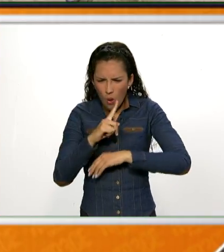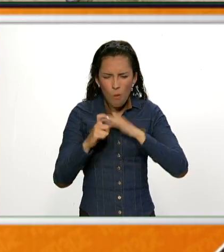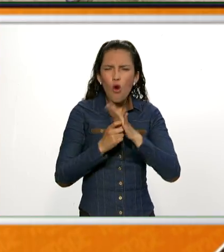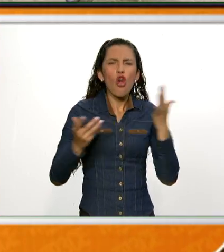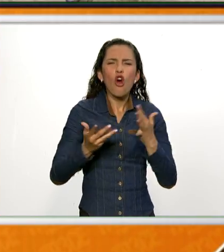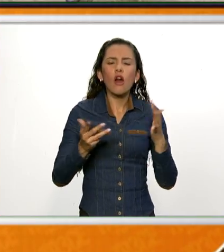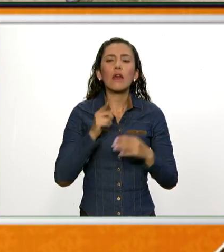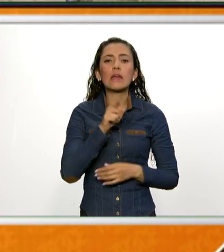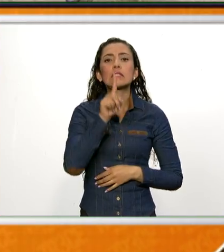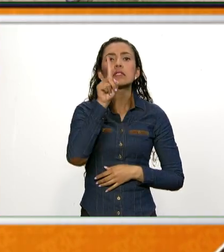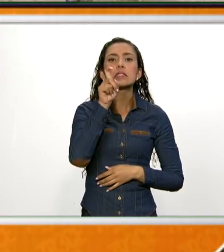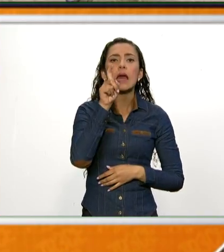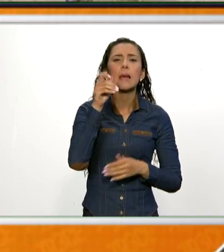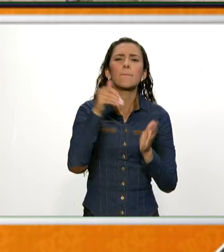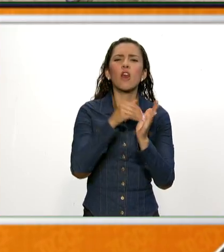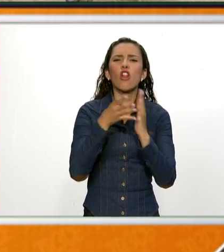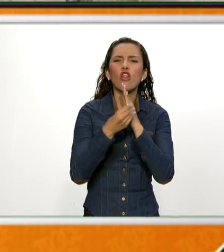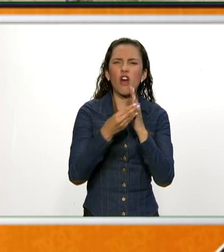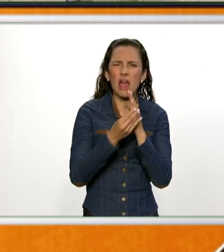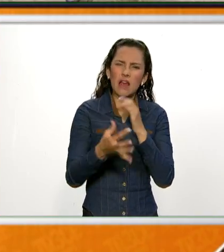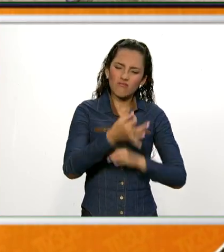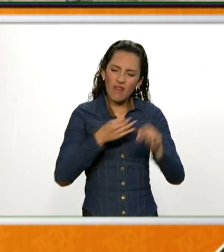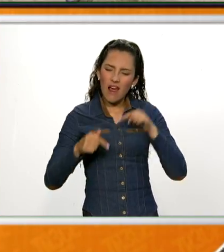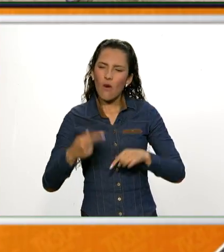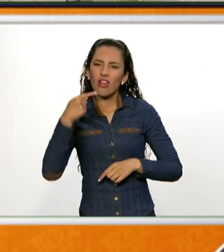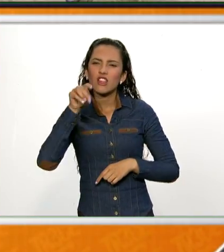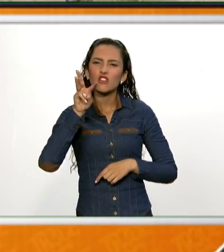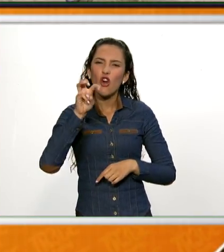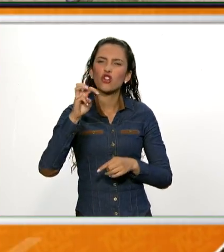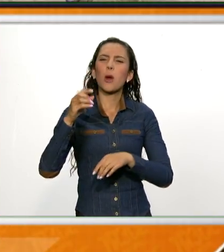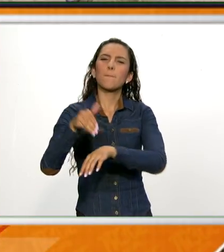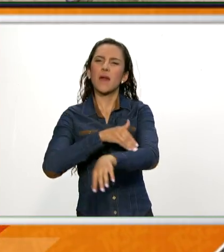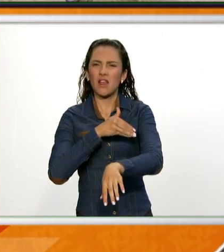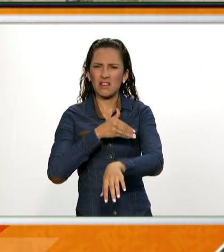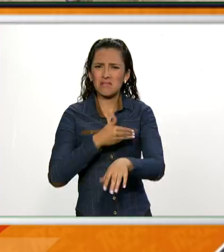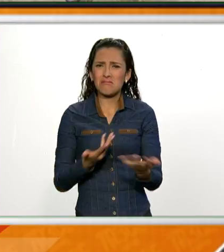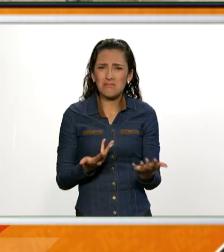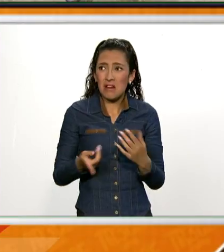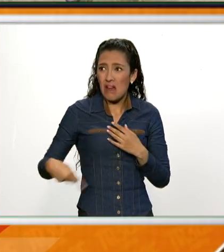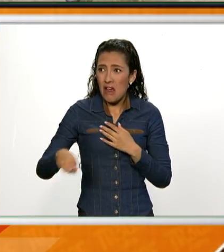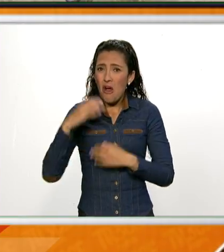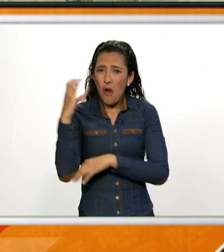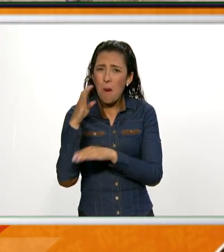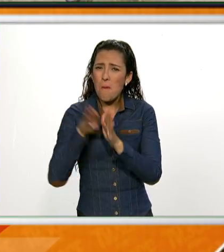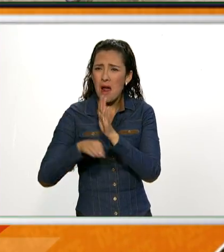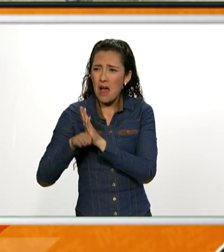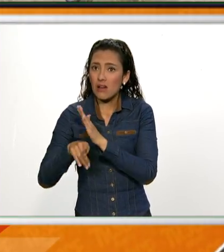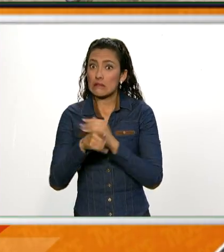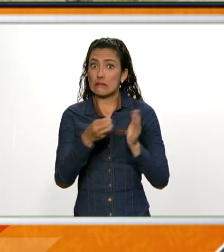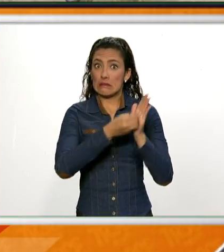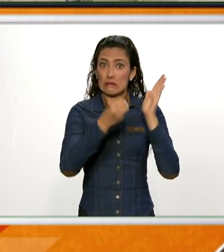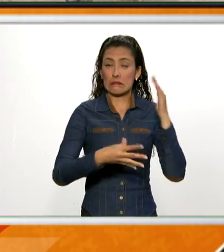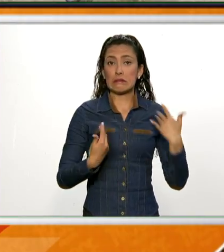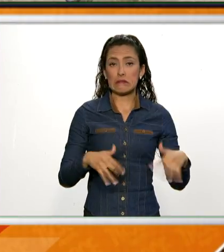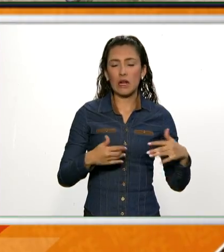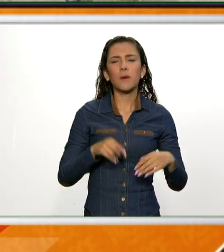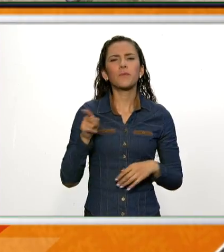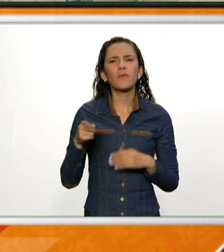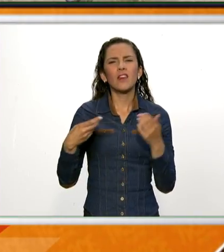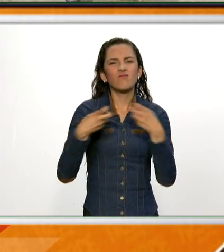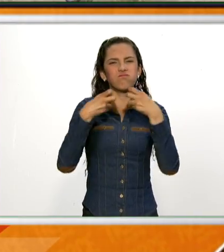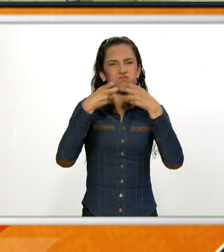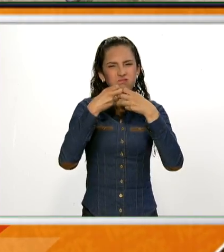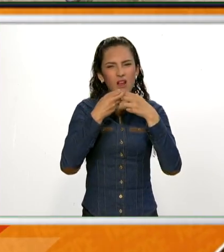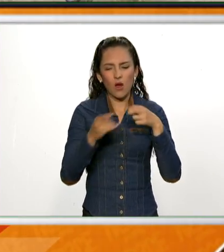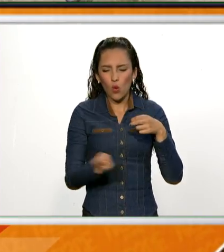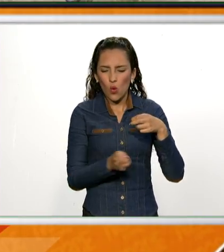en Nigeria fue 6 mil dólares, algo así como 18 millones de pesos, o sea, más barato que un carro convencional. Su batería se demora en cargar